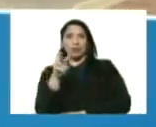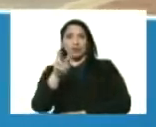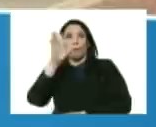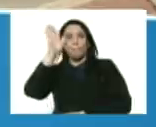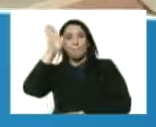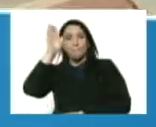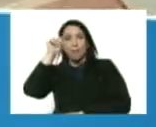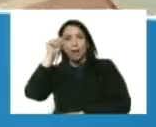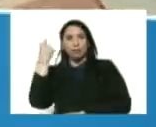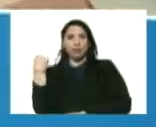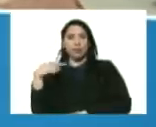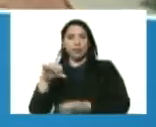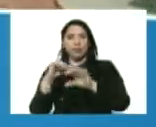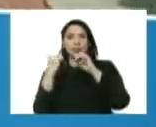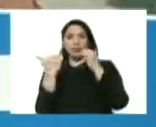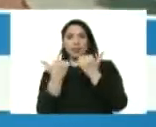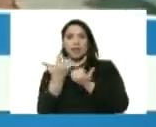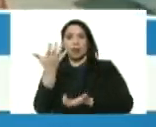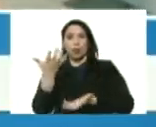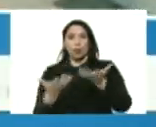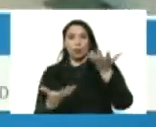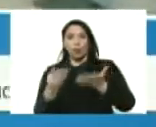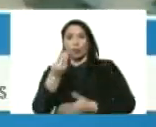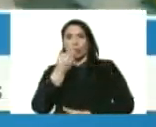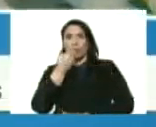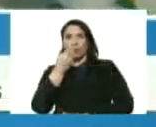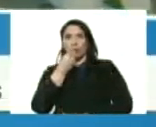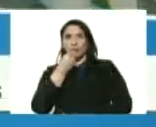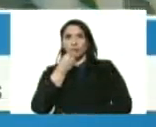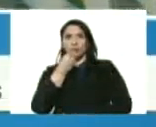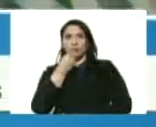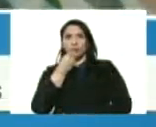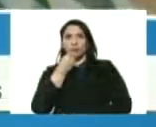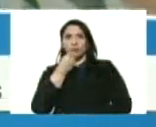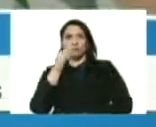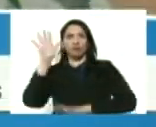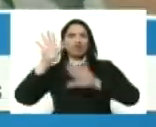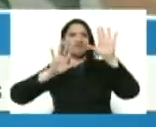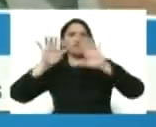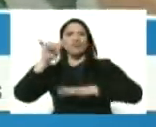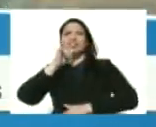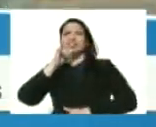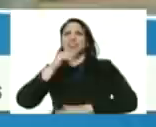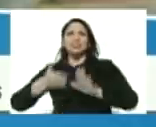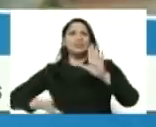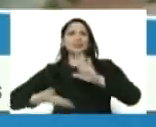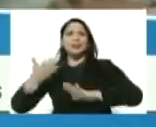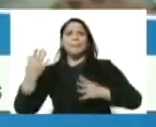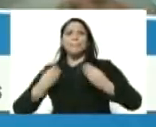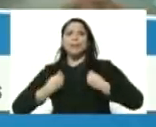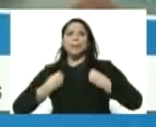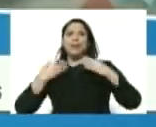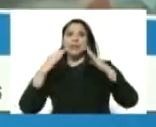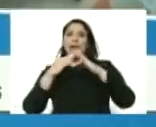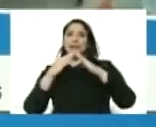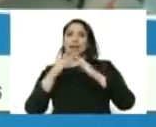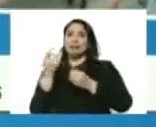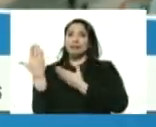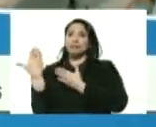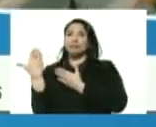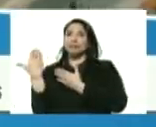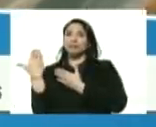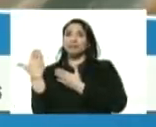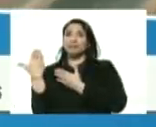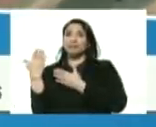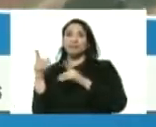baños, tiene su sala, cocina y comedor. Levanten la mano quien se quiere ir a vivir a una vivienda así, de los